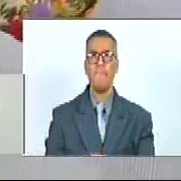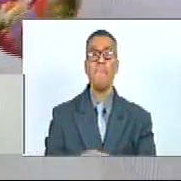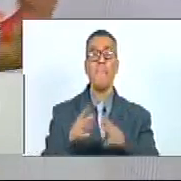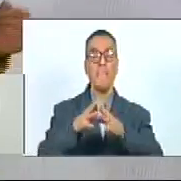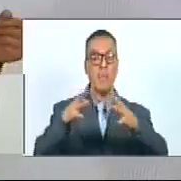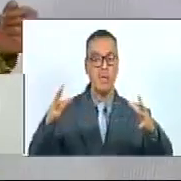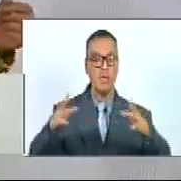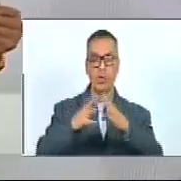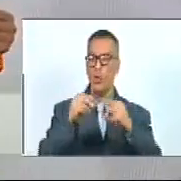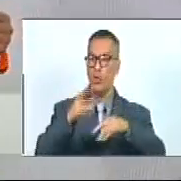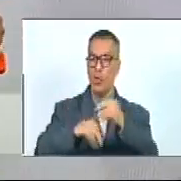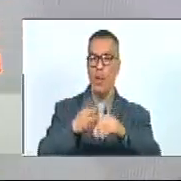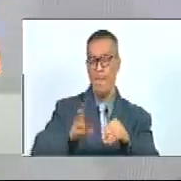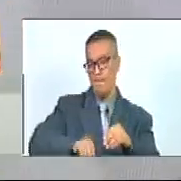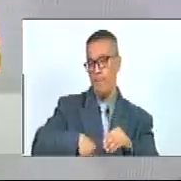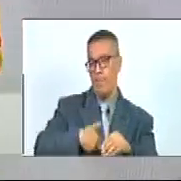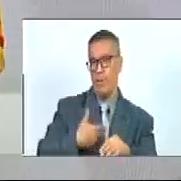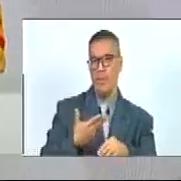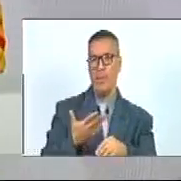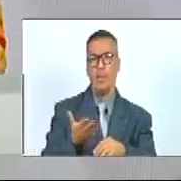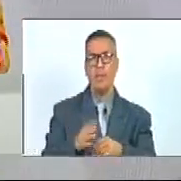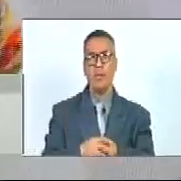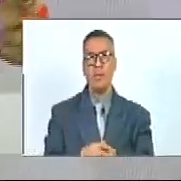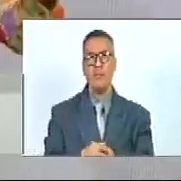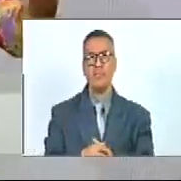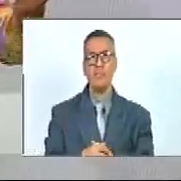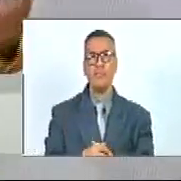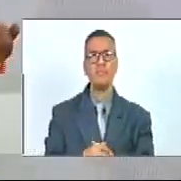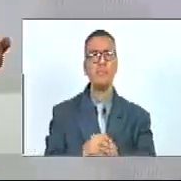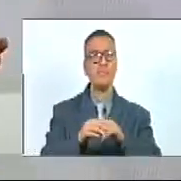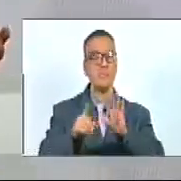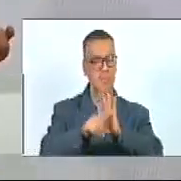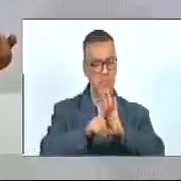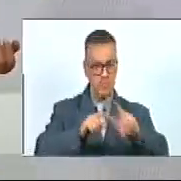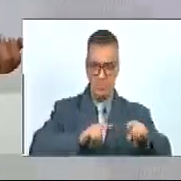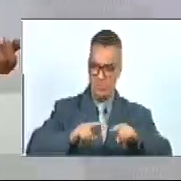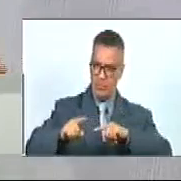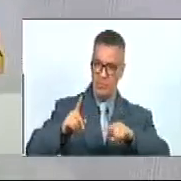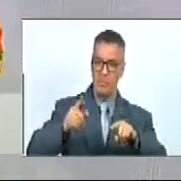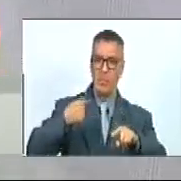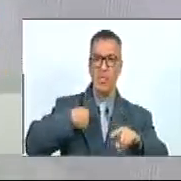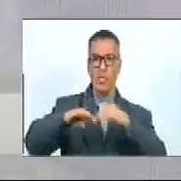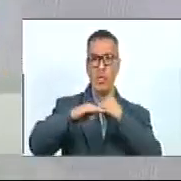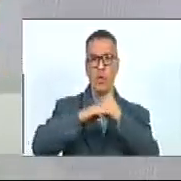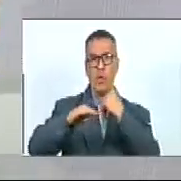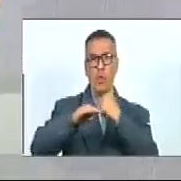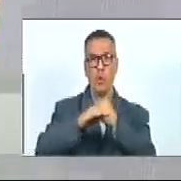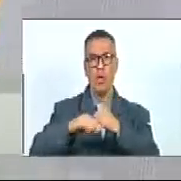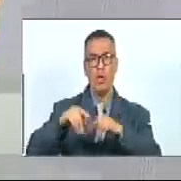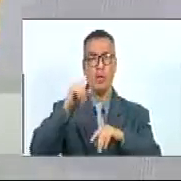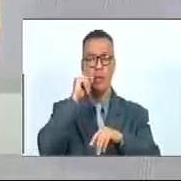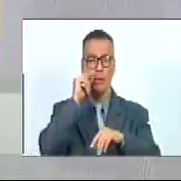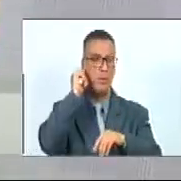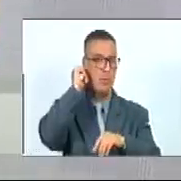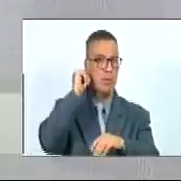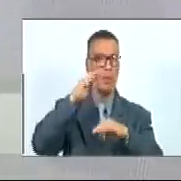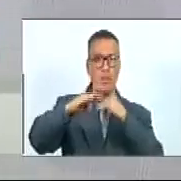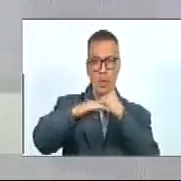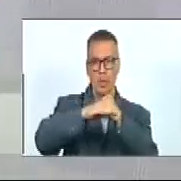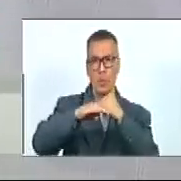dimensiones en las cuales nosotros hemos legislado en materia de igualdad de género este año también